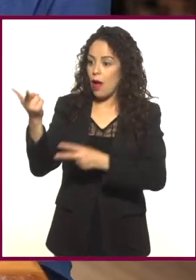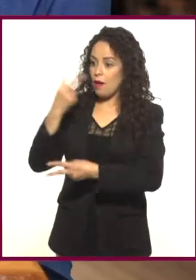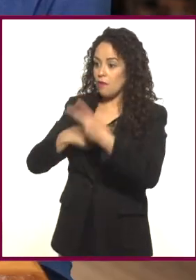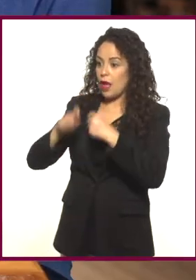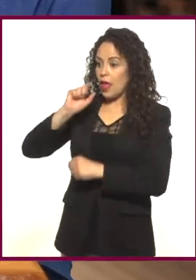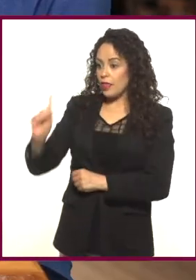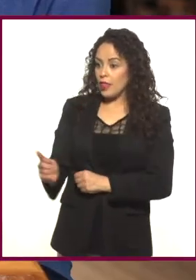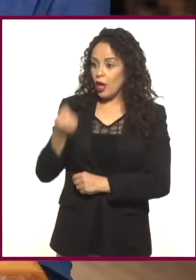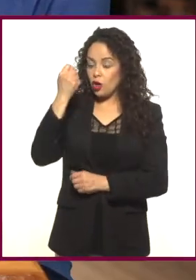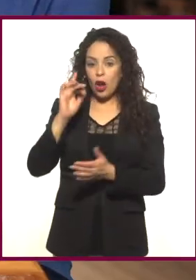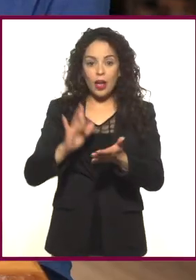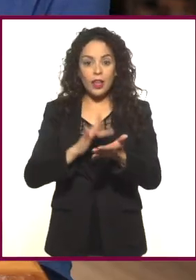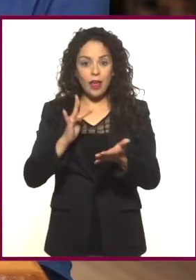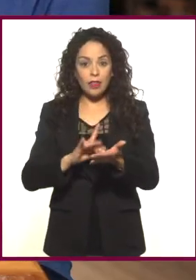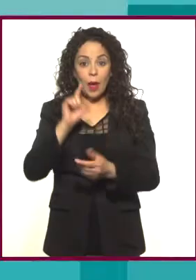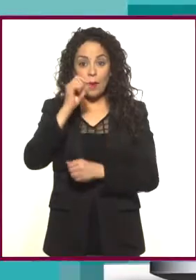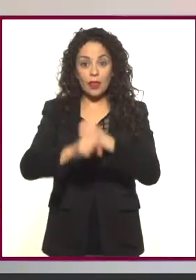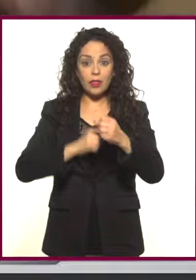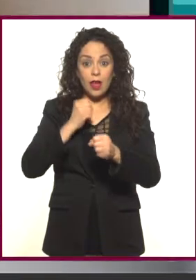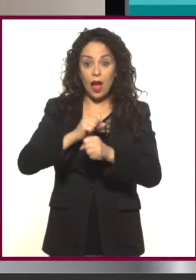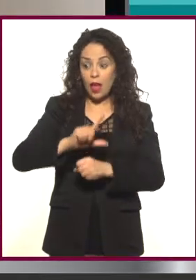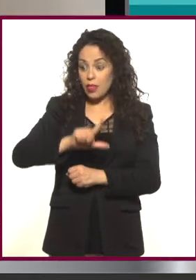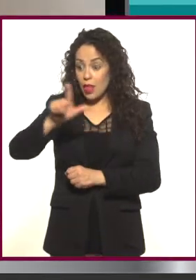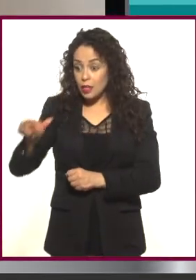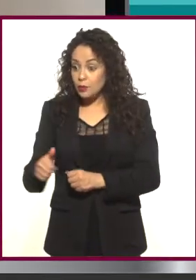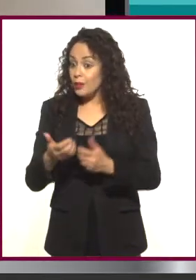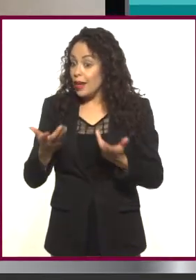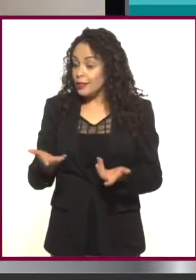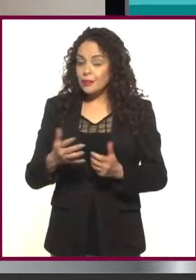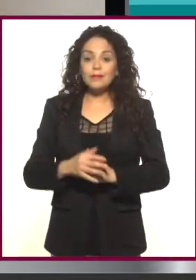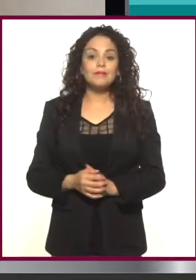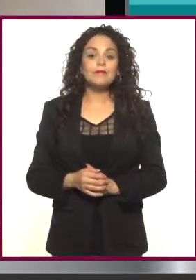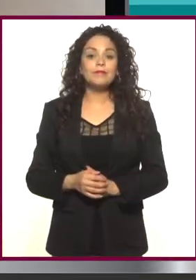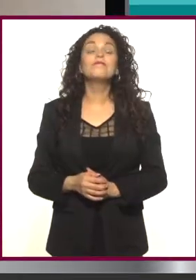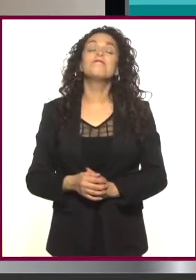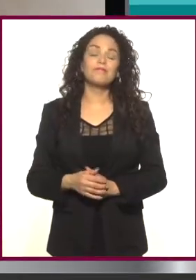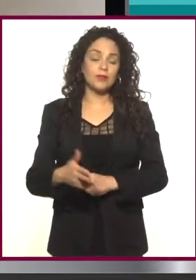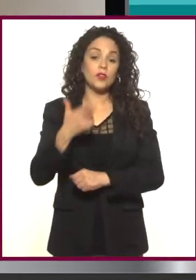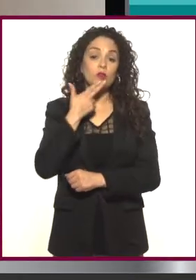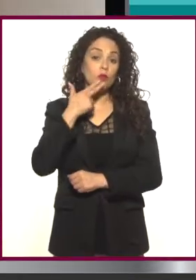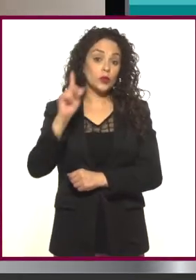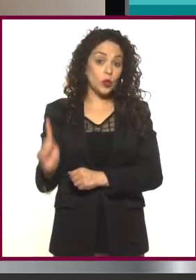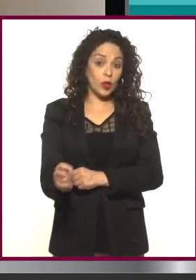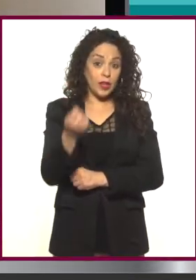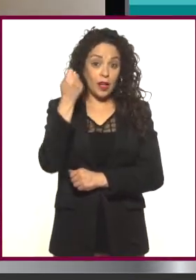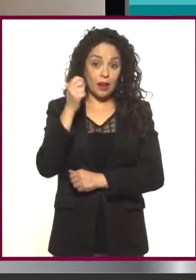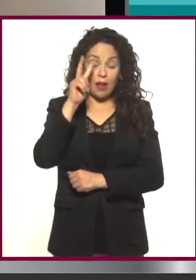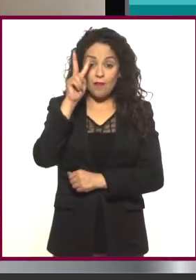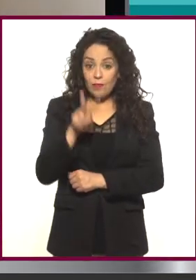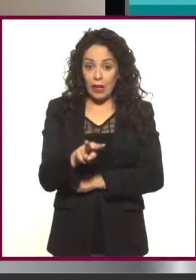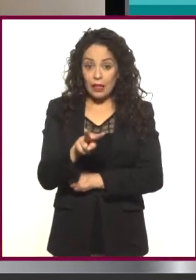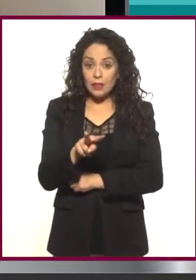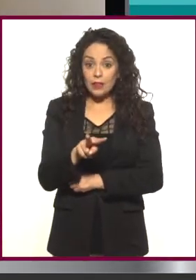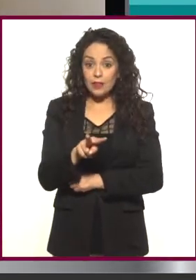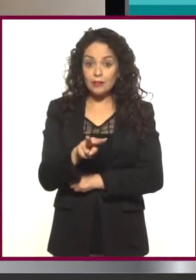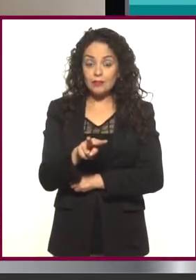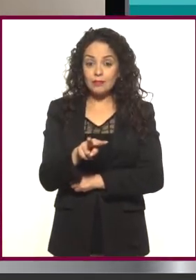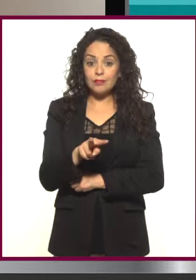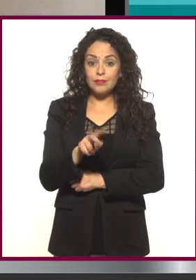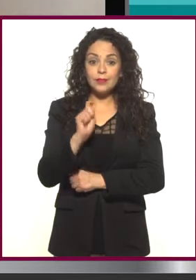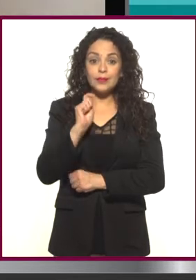Y 20 años después... El uso de la tecnología ha venido a, de algún modo,